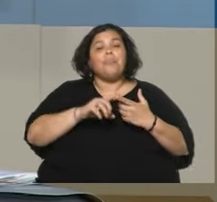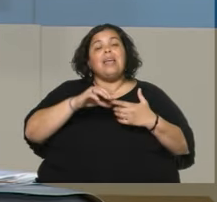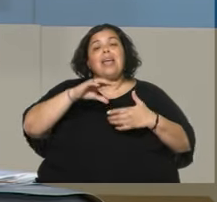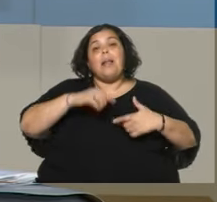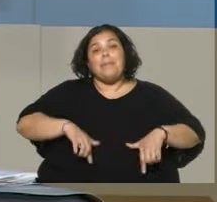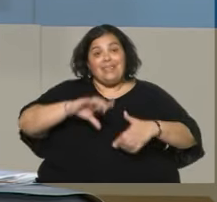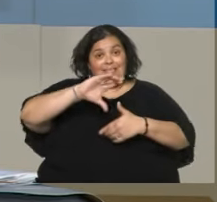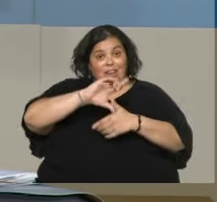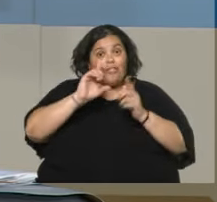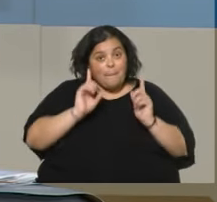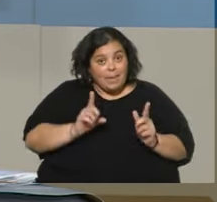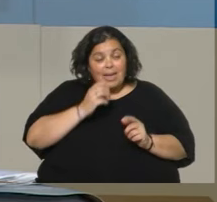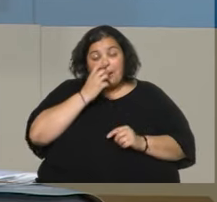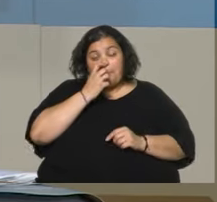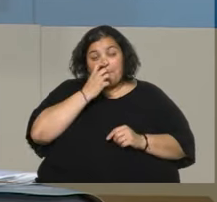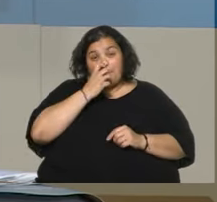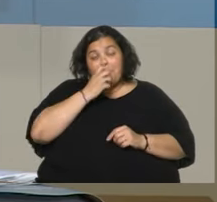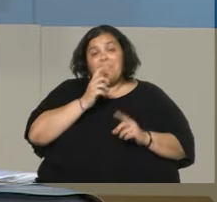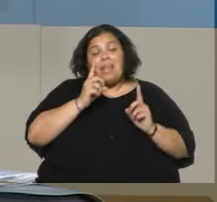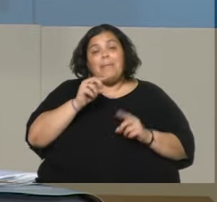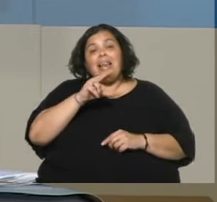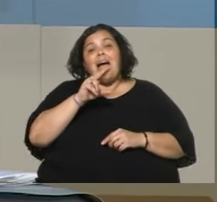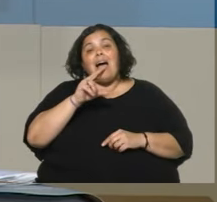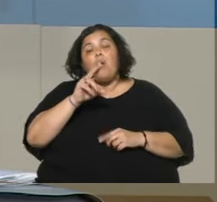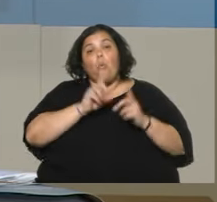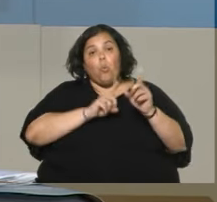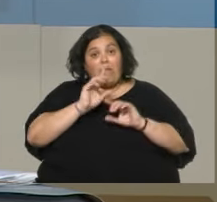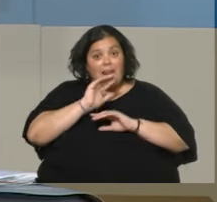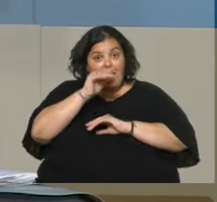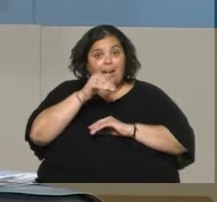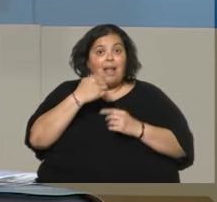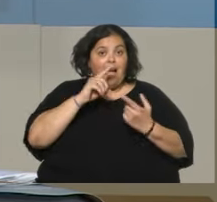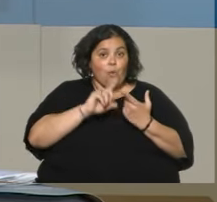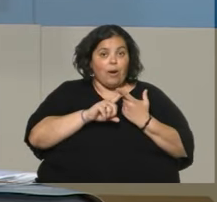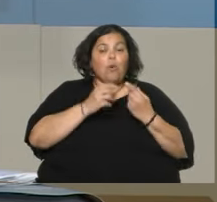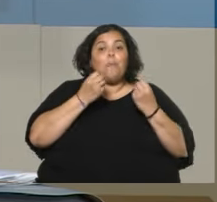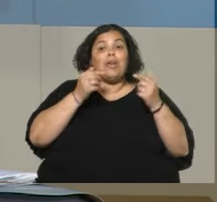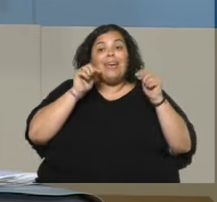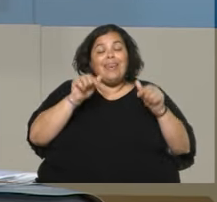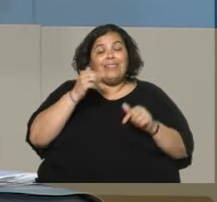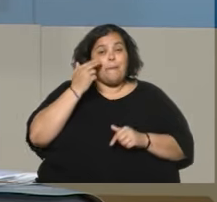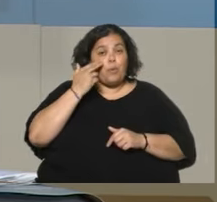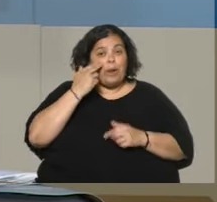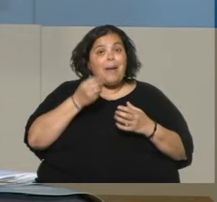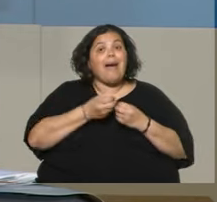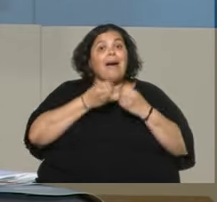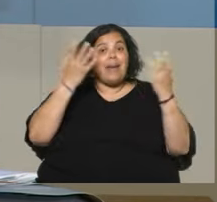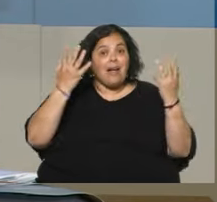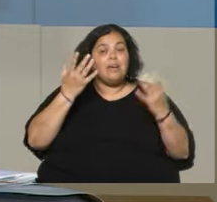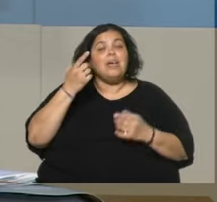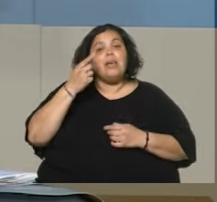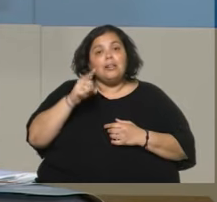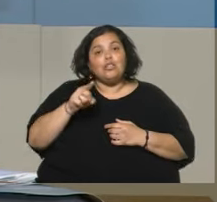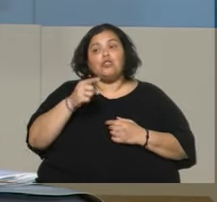el ámbito académico, el observatorio de UDELAR, estaría de acuerdo de que, dada la magnitud que tiene este problema, el Uruguay, en vez de estar librados